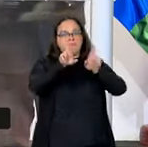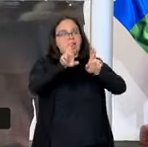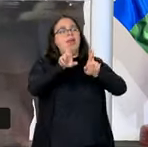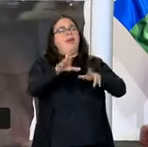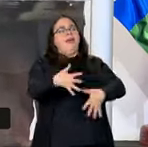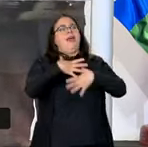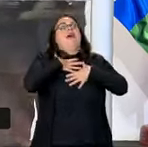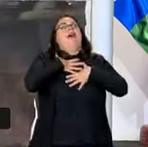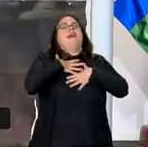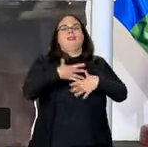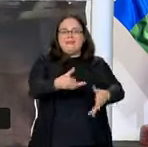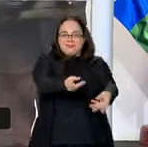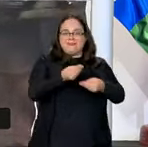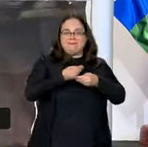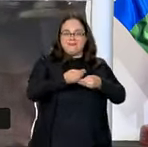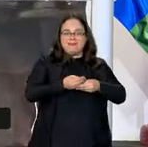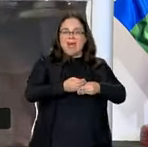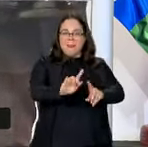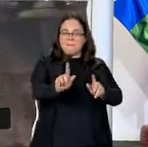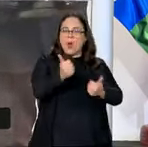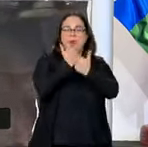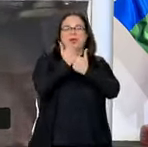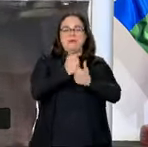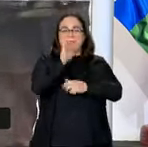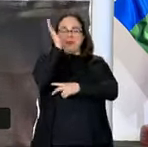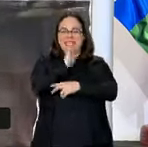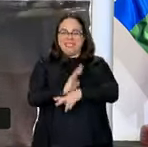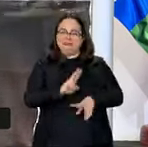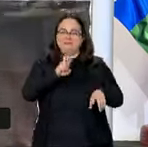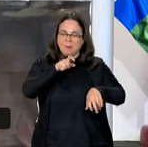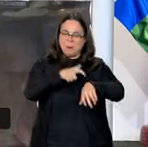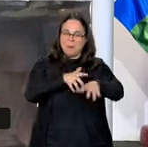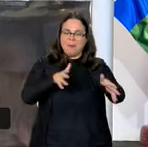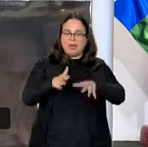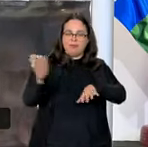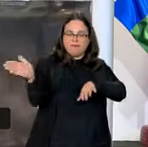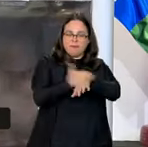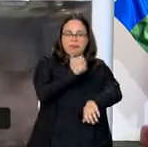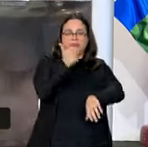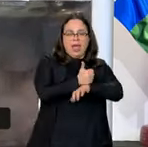nosotros recibir esta manifestación de Brasil en relación a este golpe,